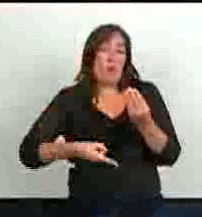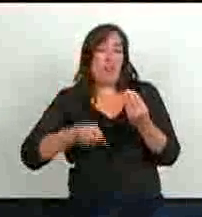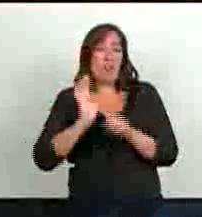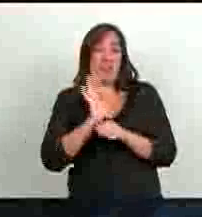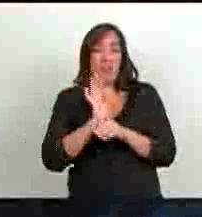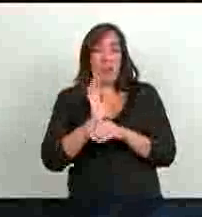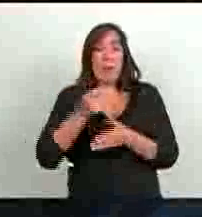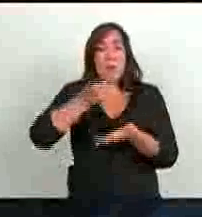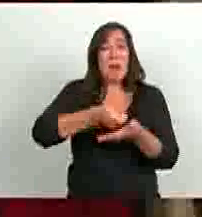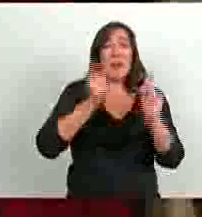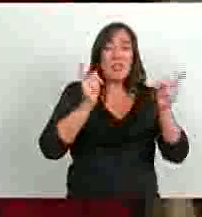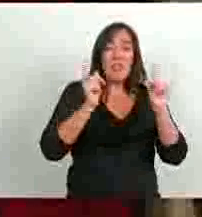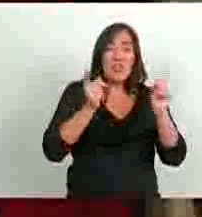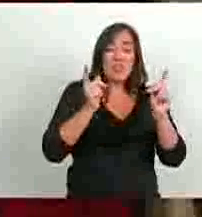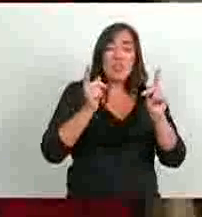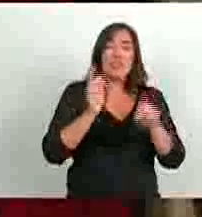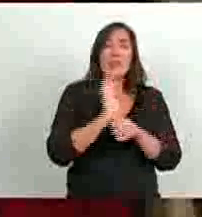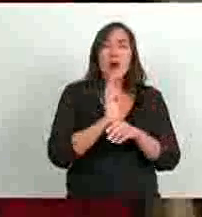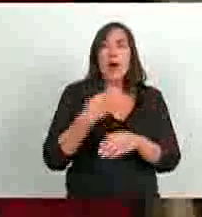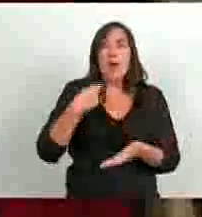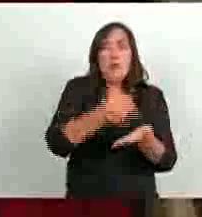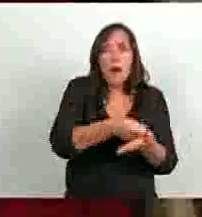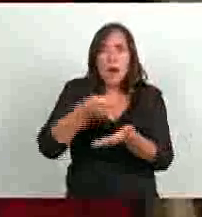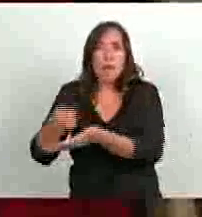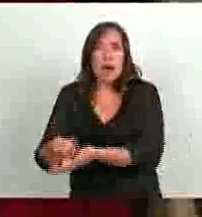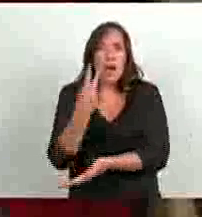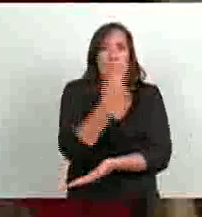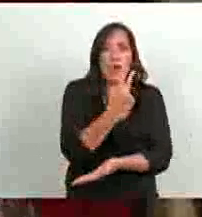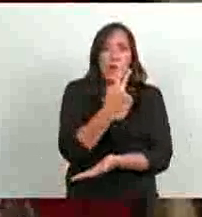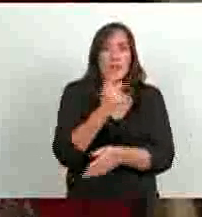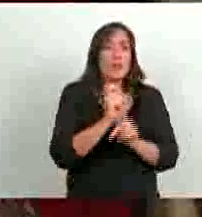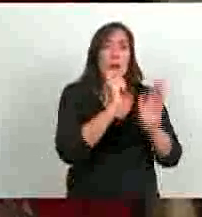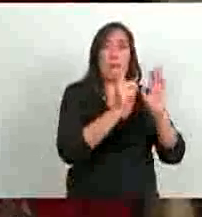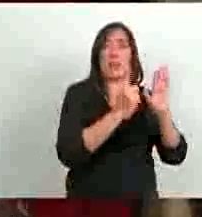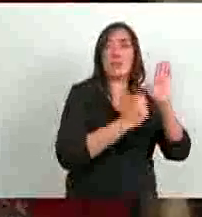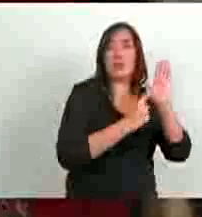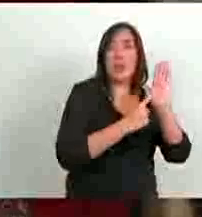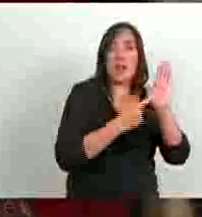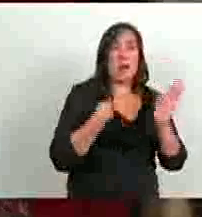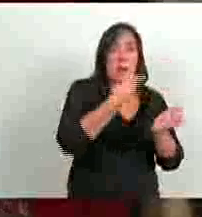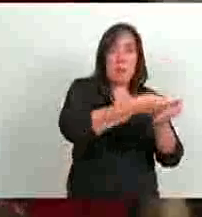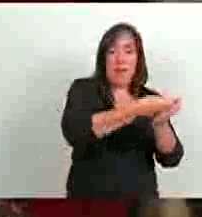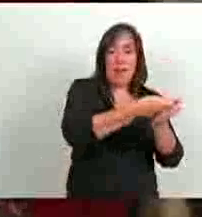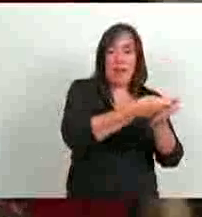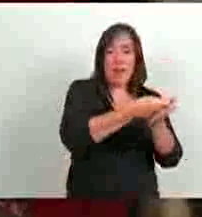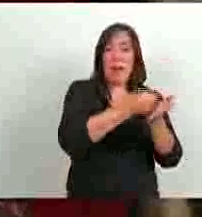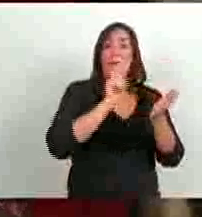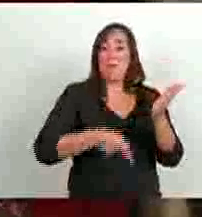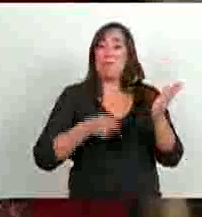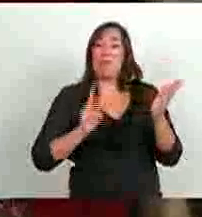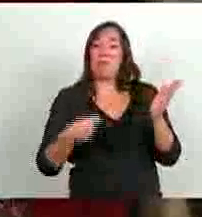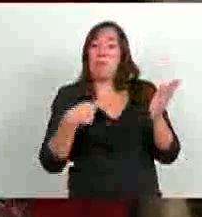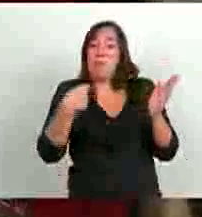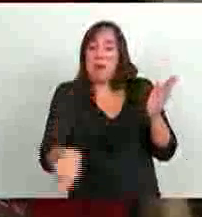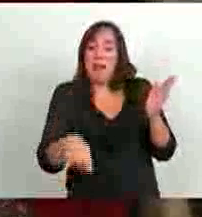en materia de docentes se paga dos veces. ¿Se entiende? Porque le estoy pagando al que está en el cargo